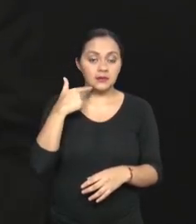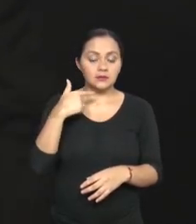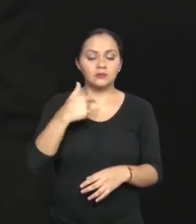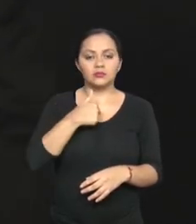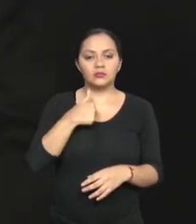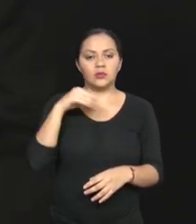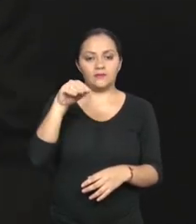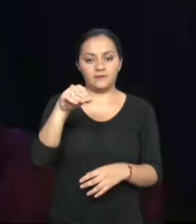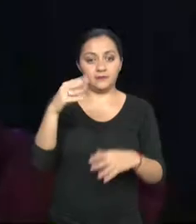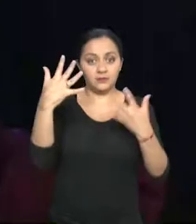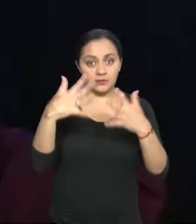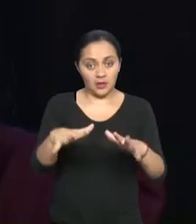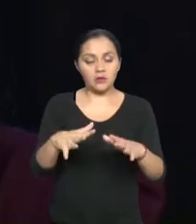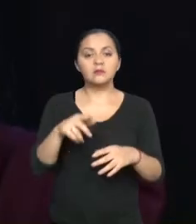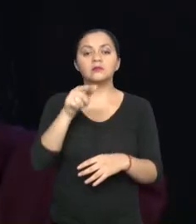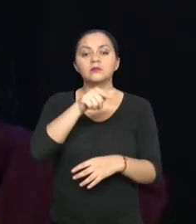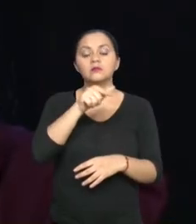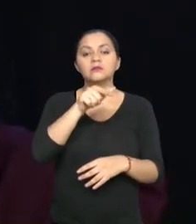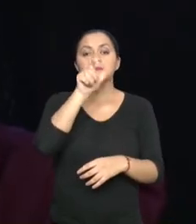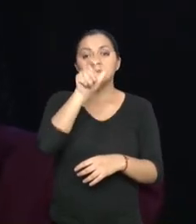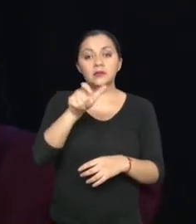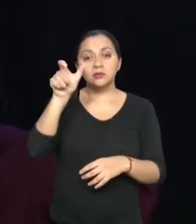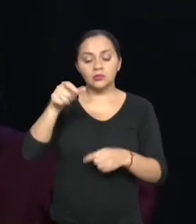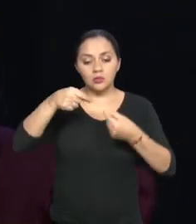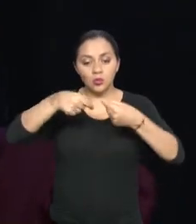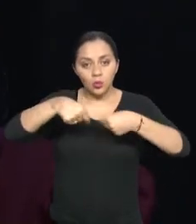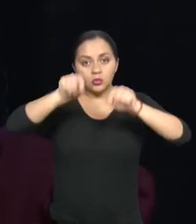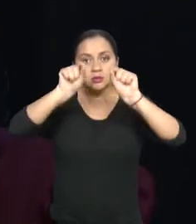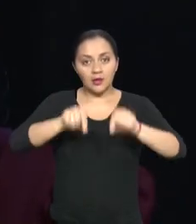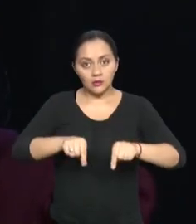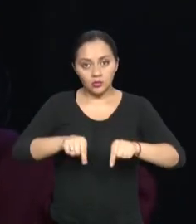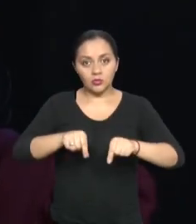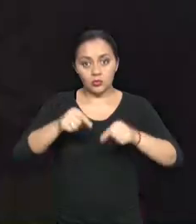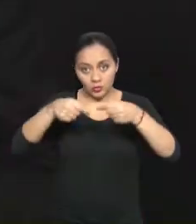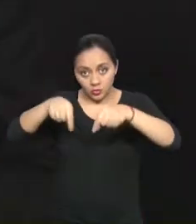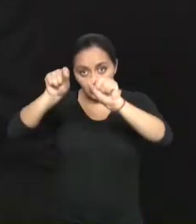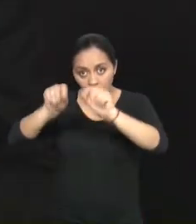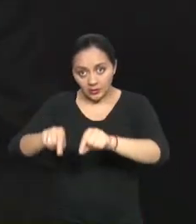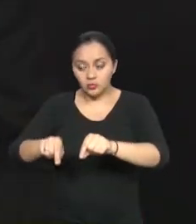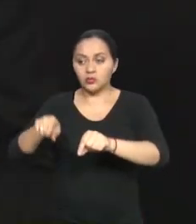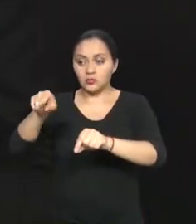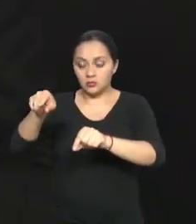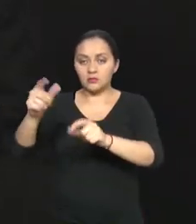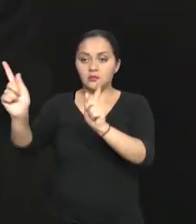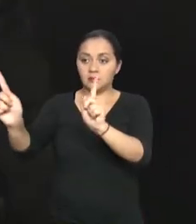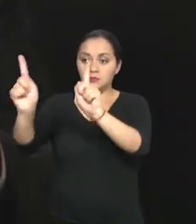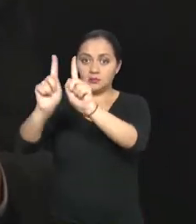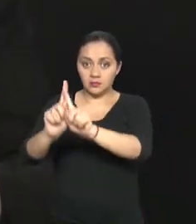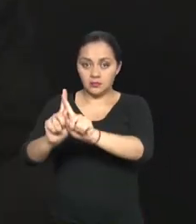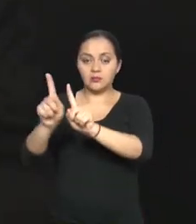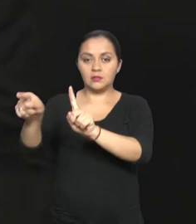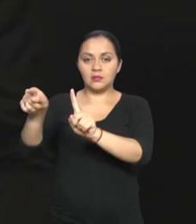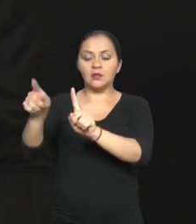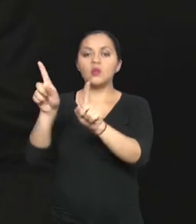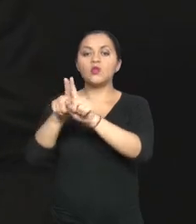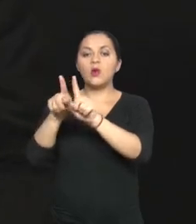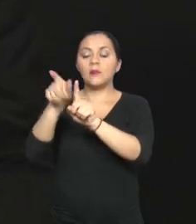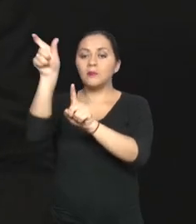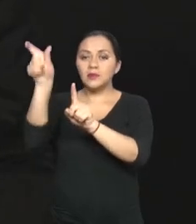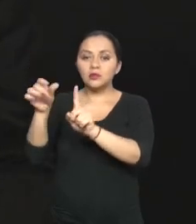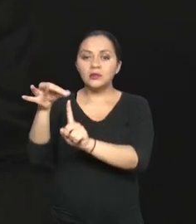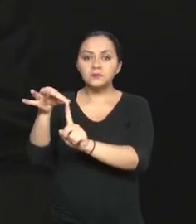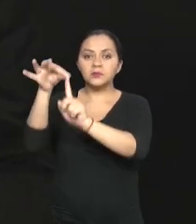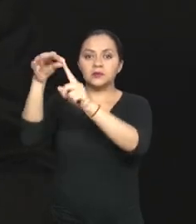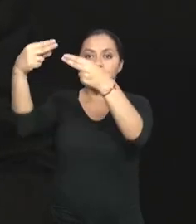el usuario tiene que hacer la contratación necesariamente de un agente aduanero para que éste sea quien transmita la declaración